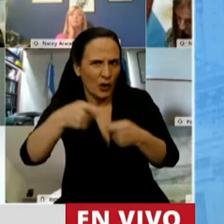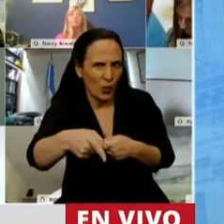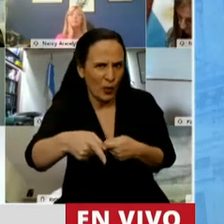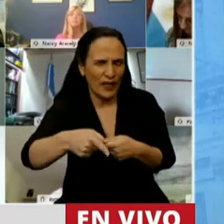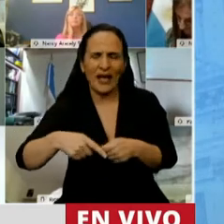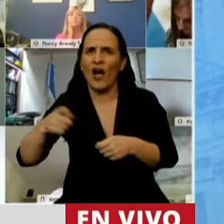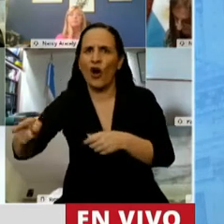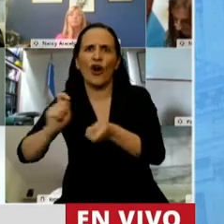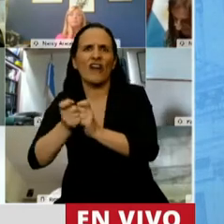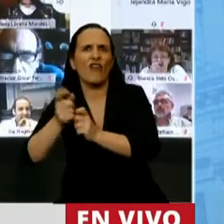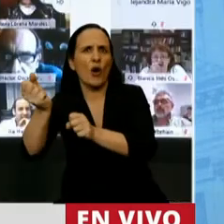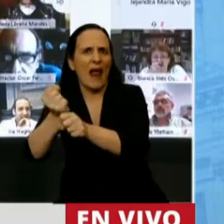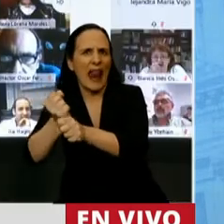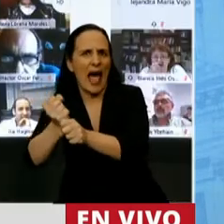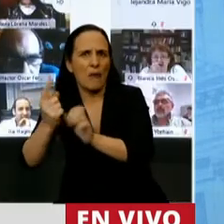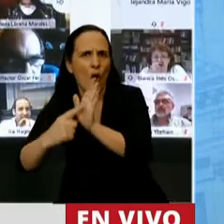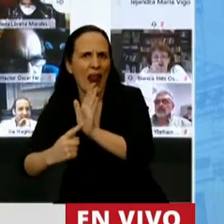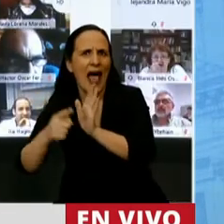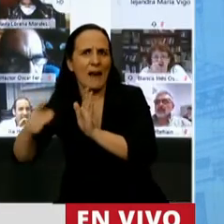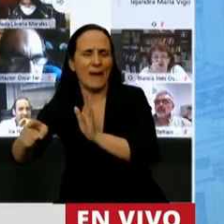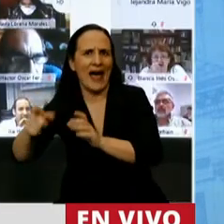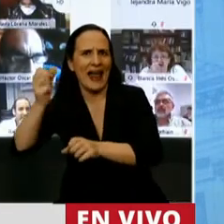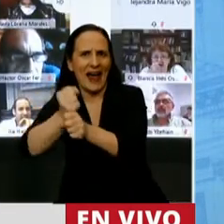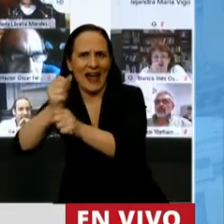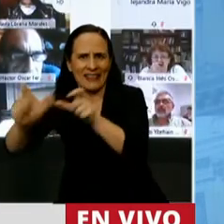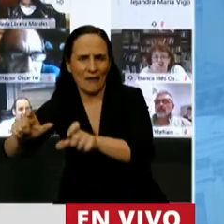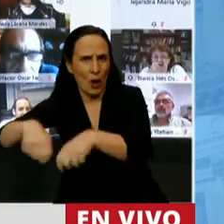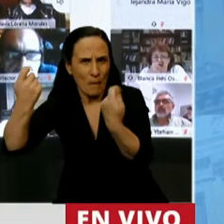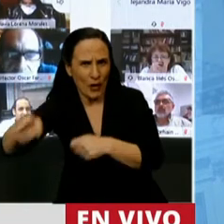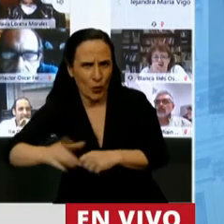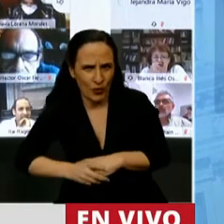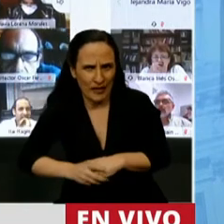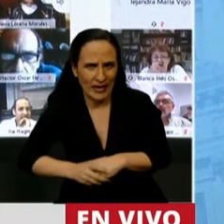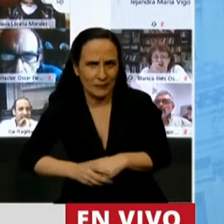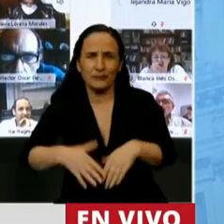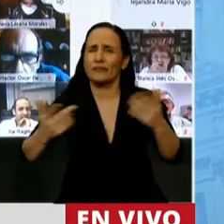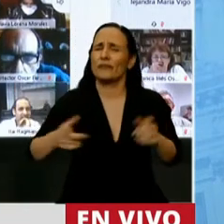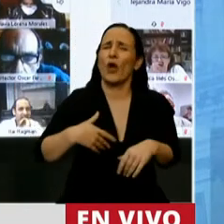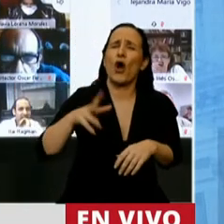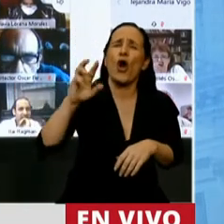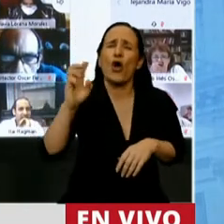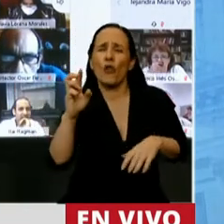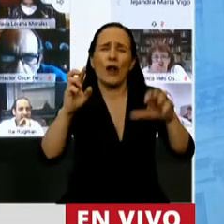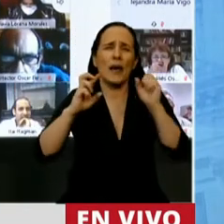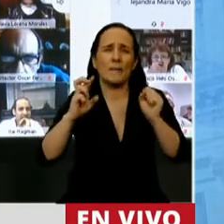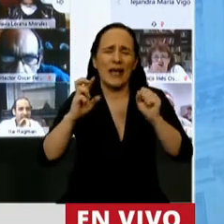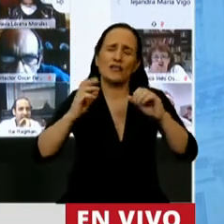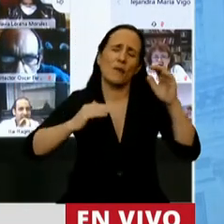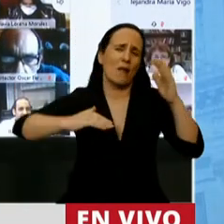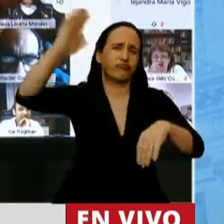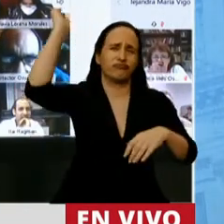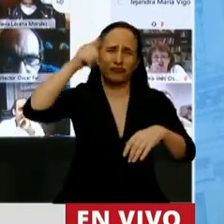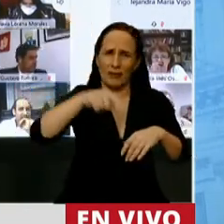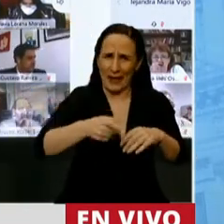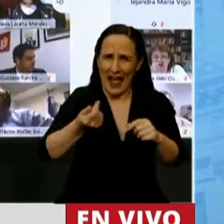laboral para perjudicar a los trabajadores, o la liberación cambiaria para que la inflación se dispare,